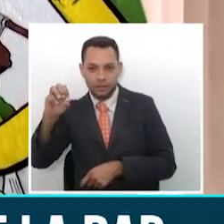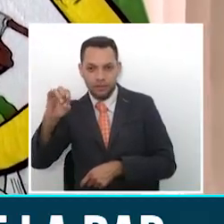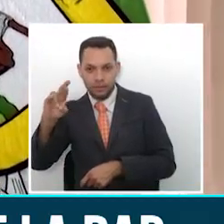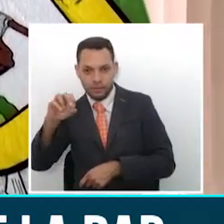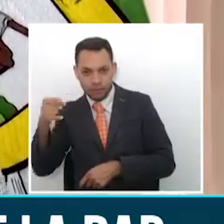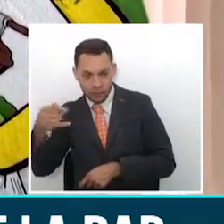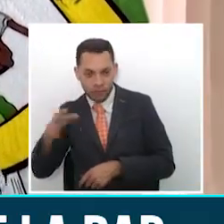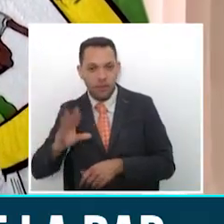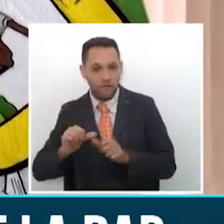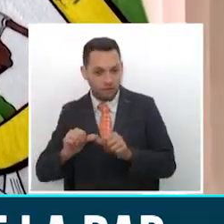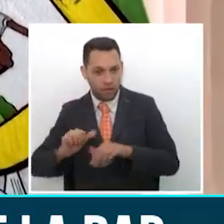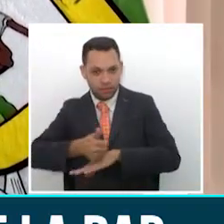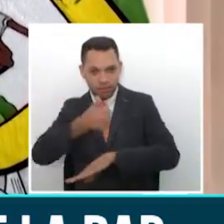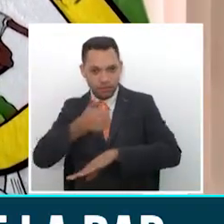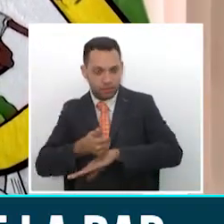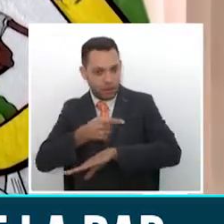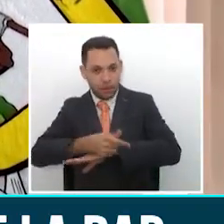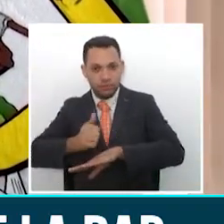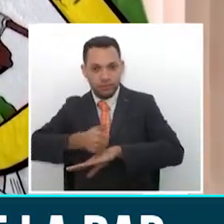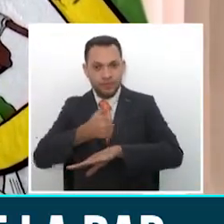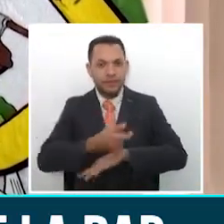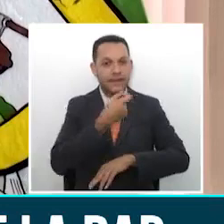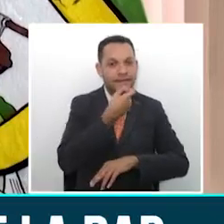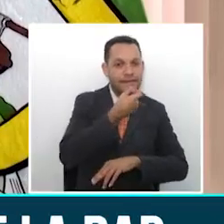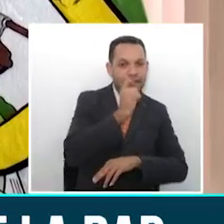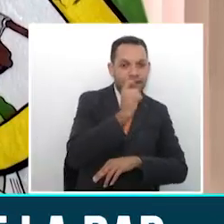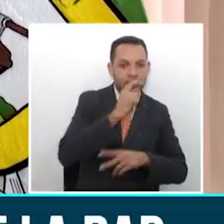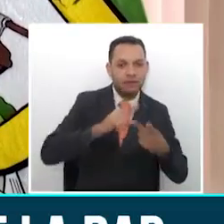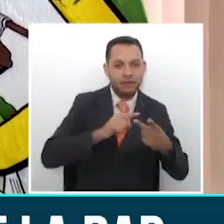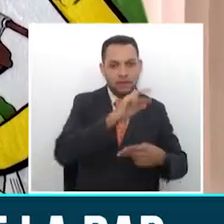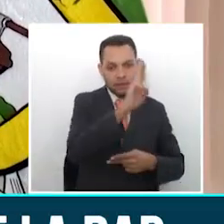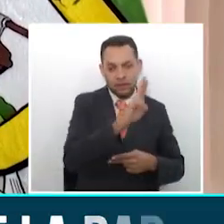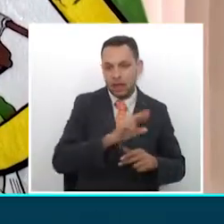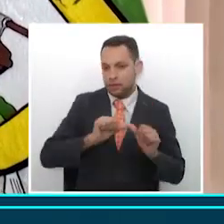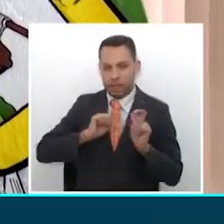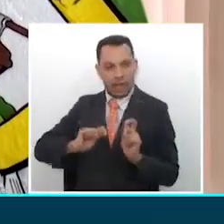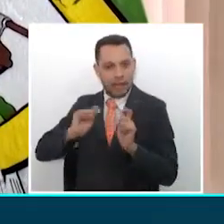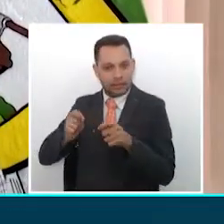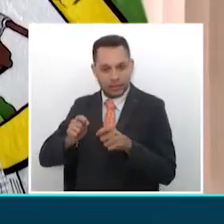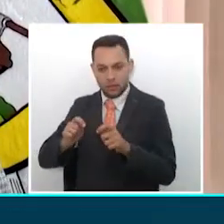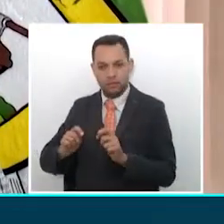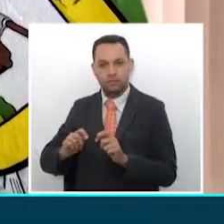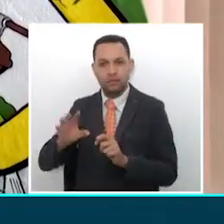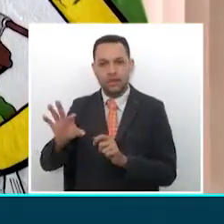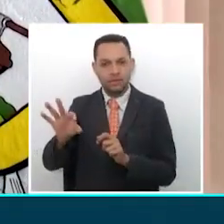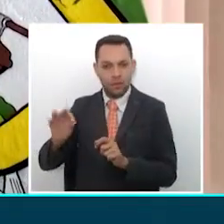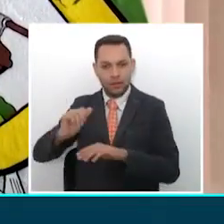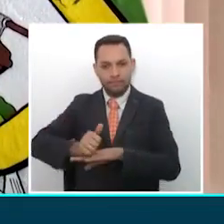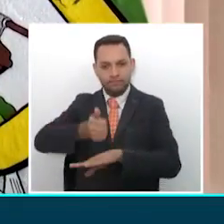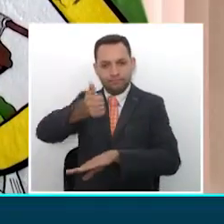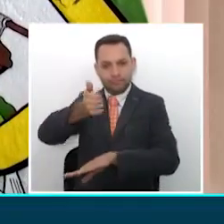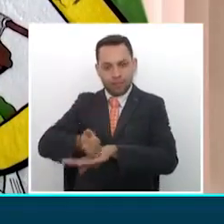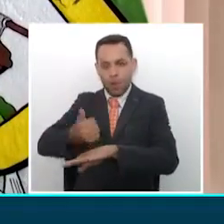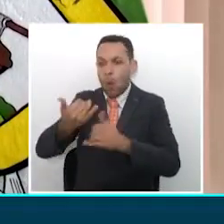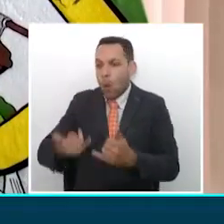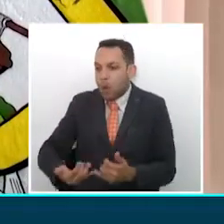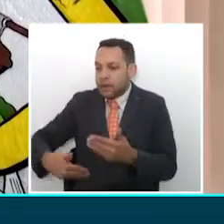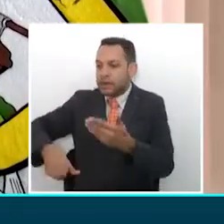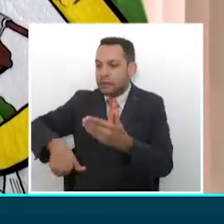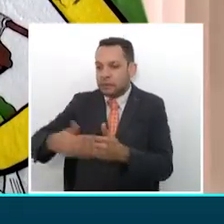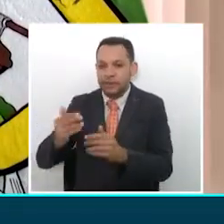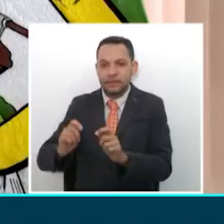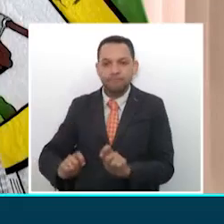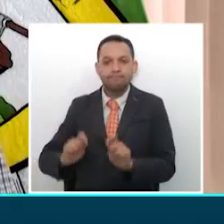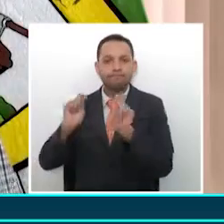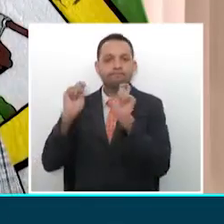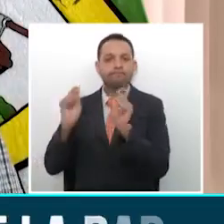Quindío, eso fue respetado por el gobernador de Caldas y de Rizaralda. A partir de hoy empieza sus funciones como gerente